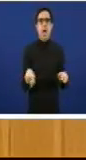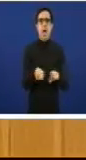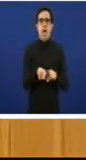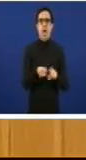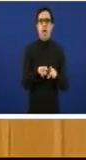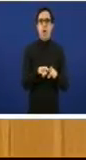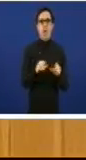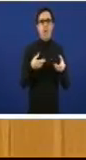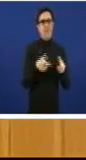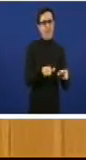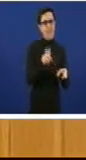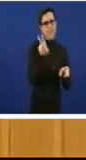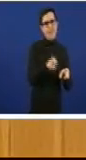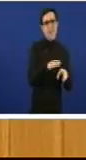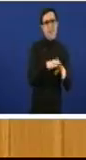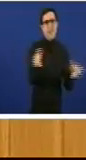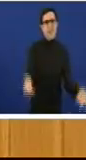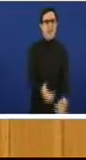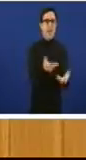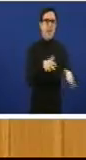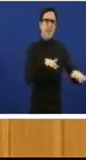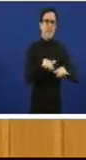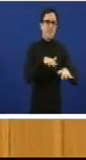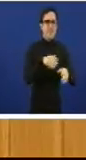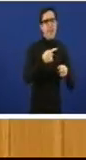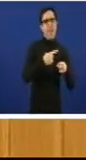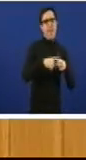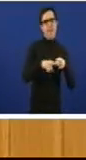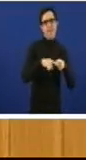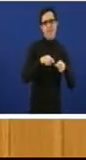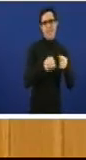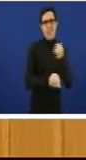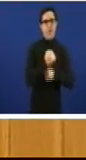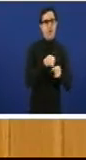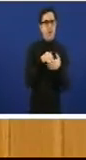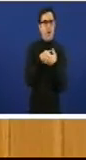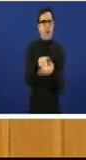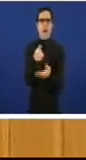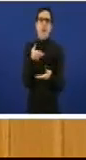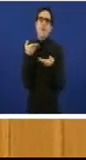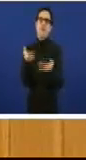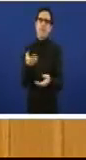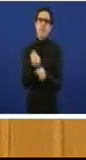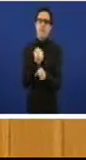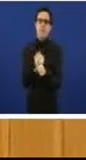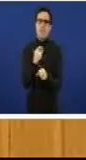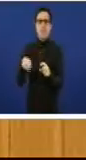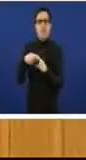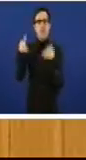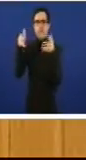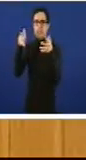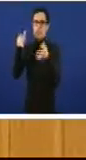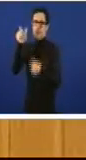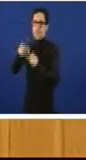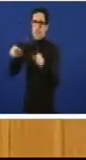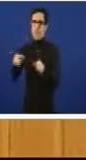sangría do desemprego, incentivar a actividade económica, canalizar ofertas de emprego e asesorar os emprendedores. Pois